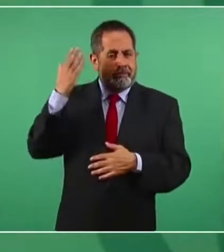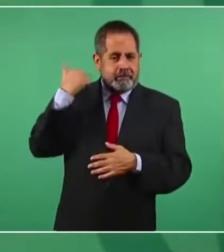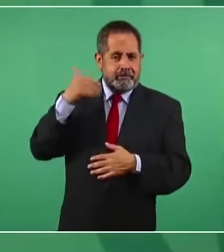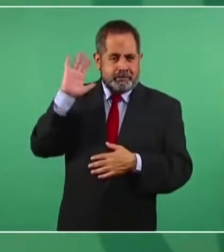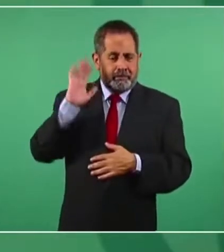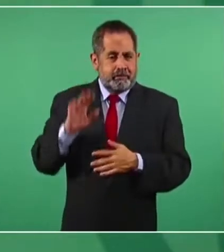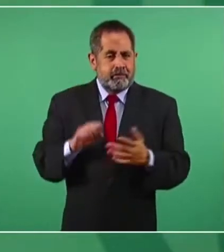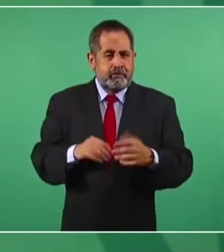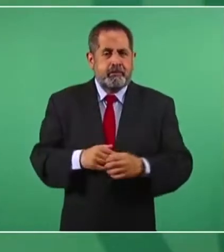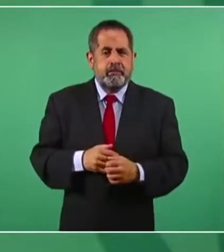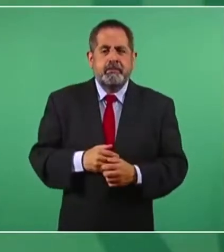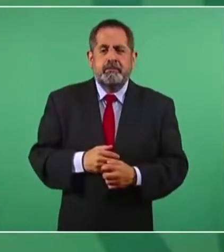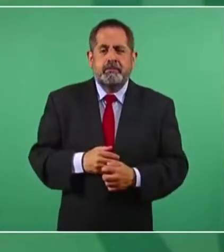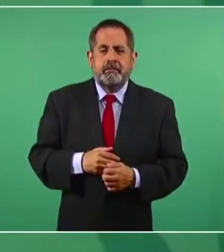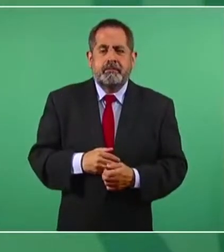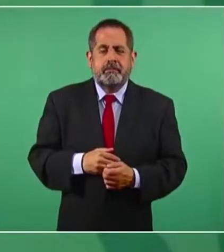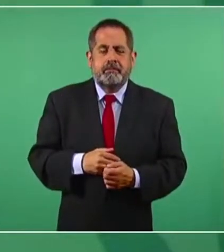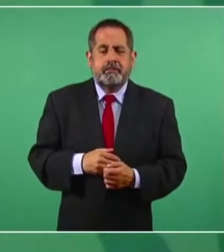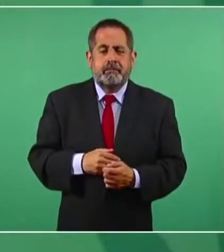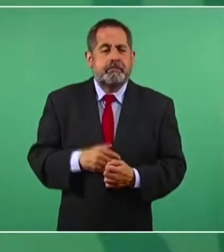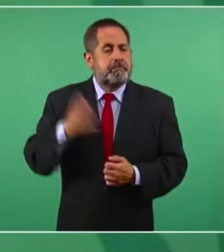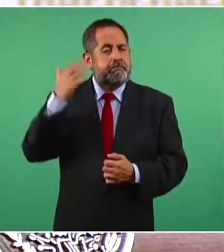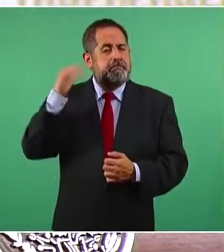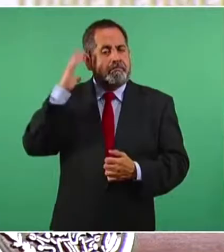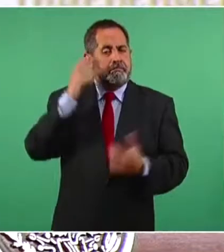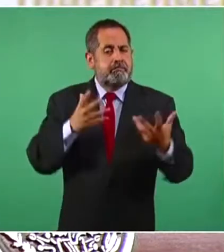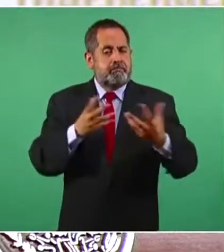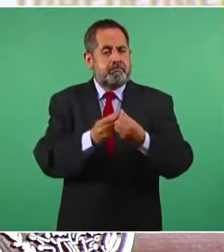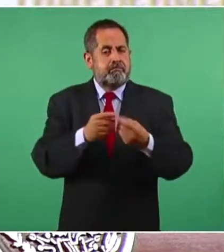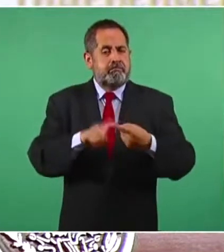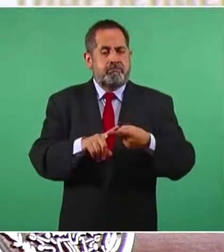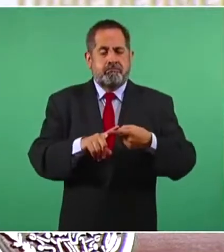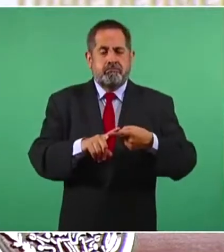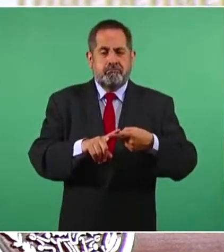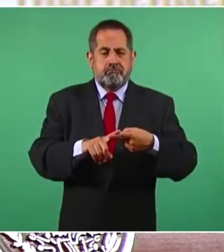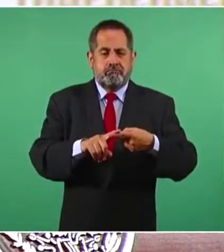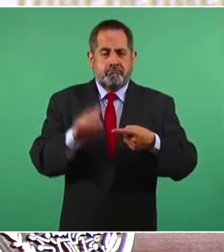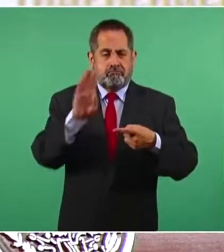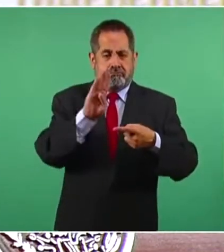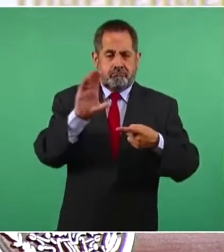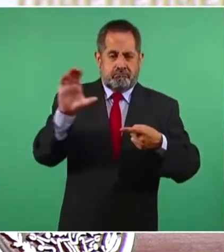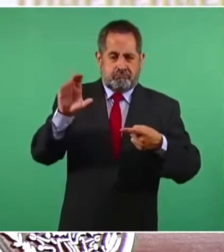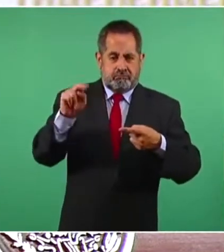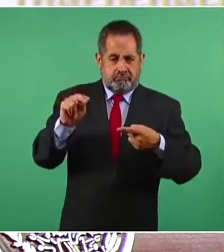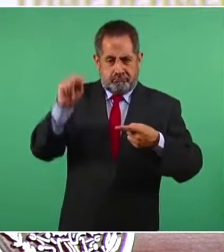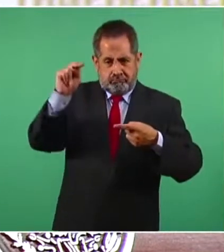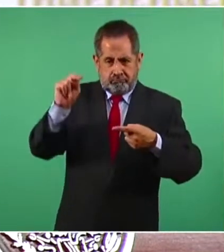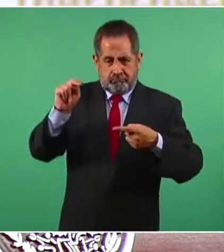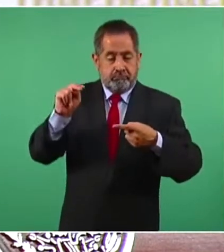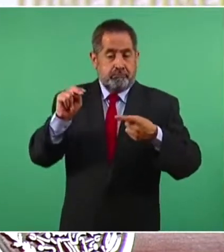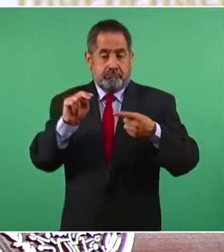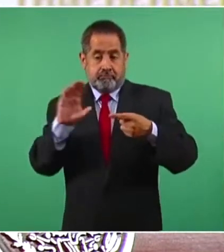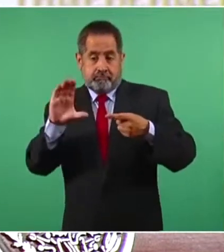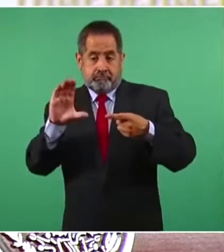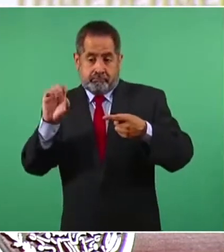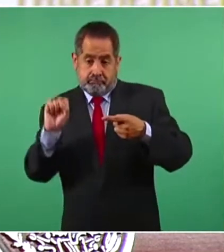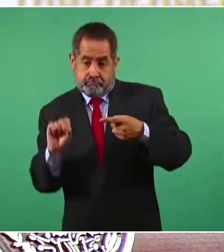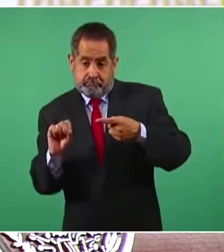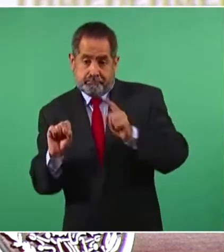se consideraba como parte de la